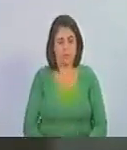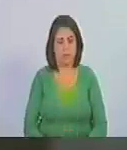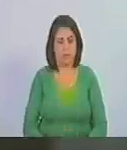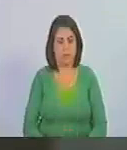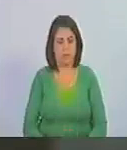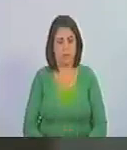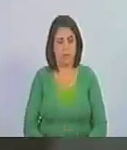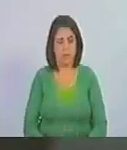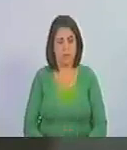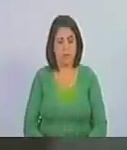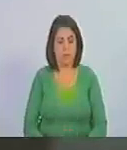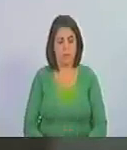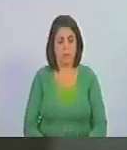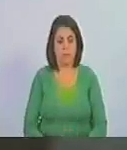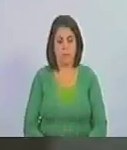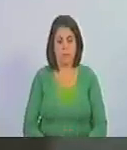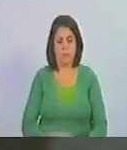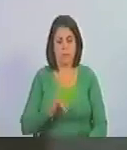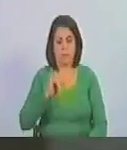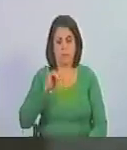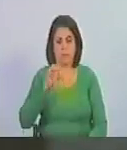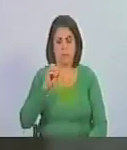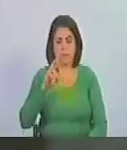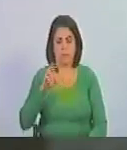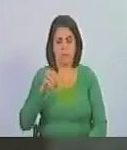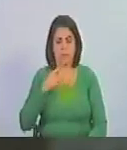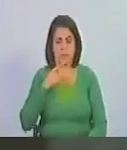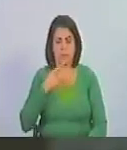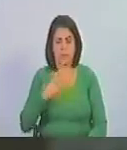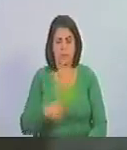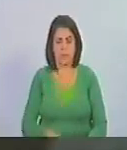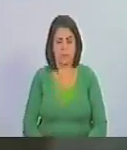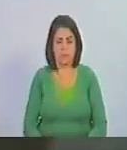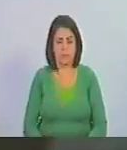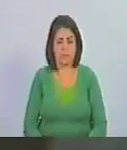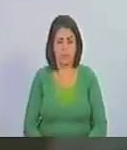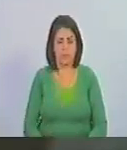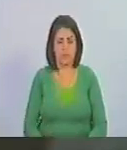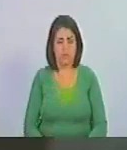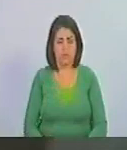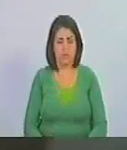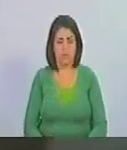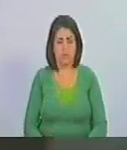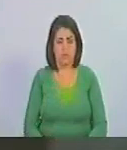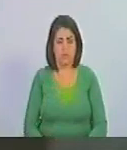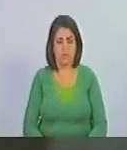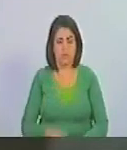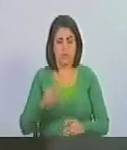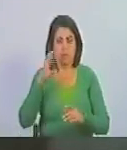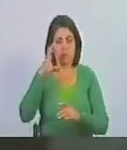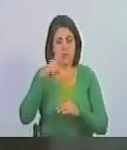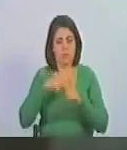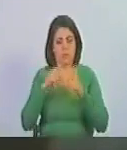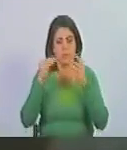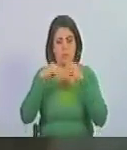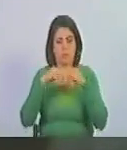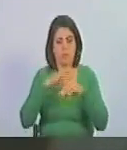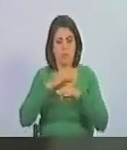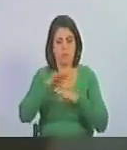Córdoba, la despedida que se dio y se dedicó a la construcción.